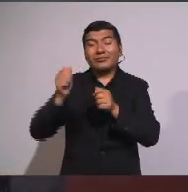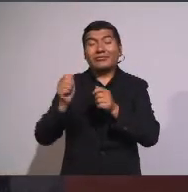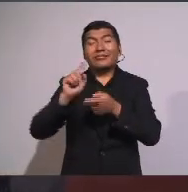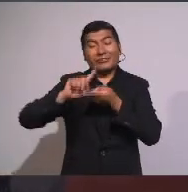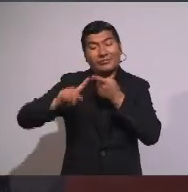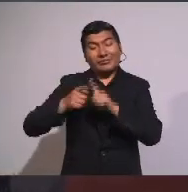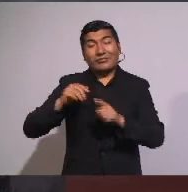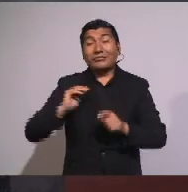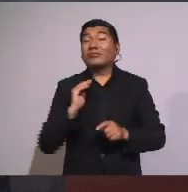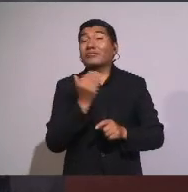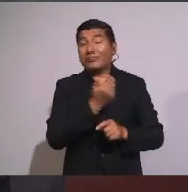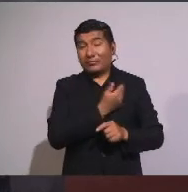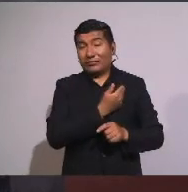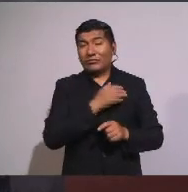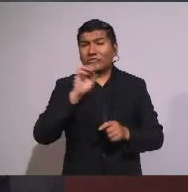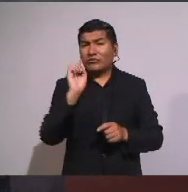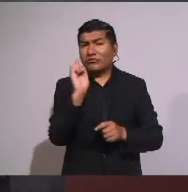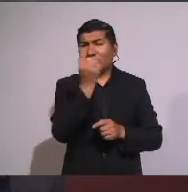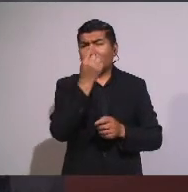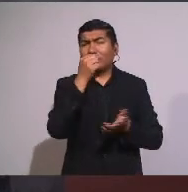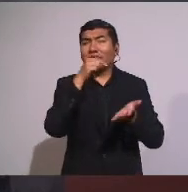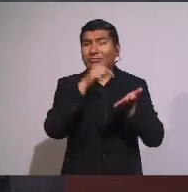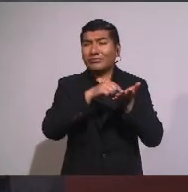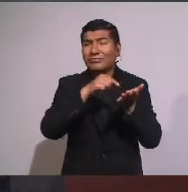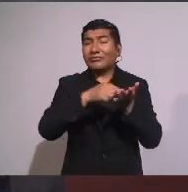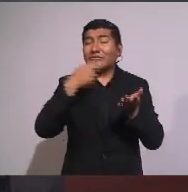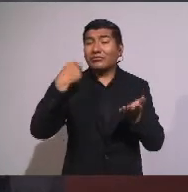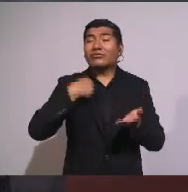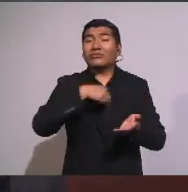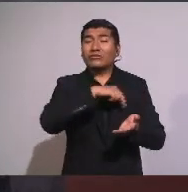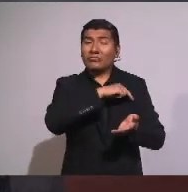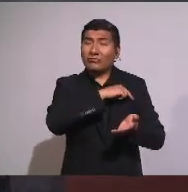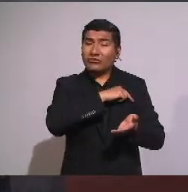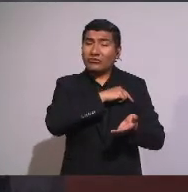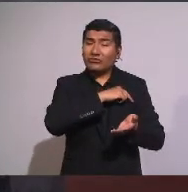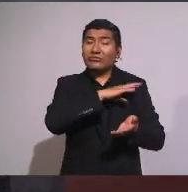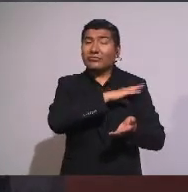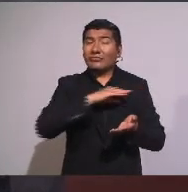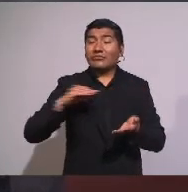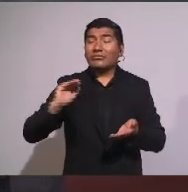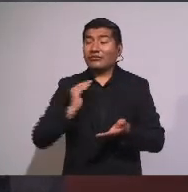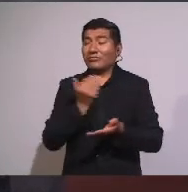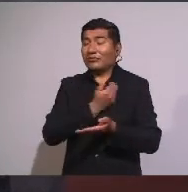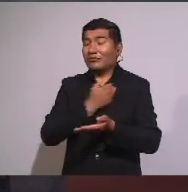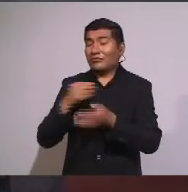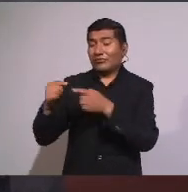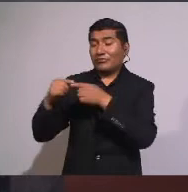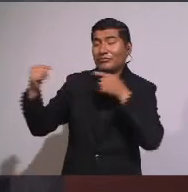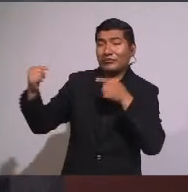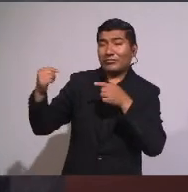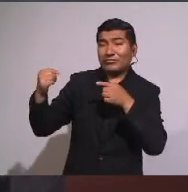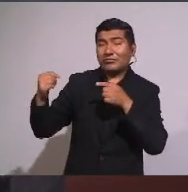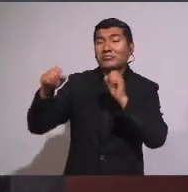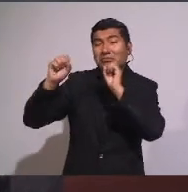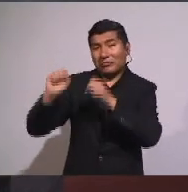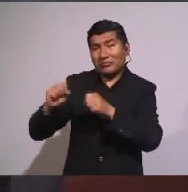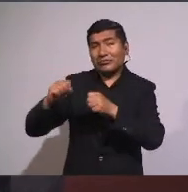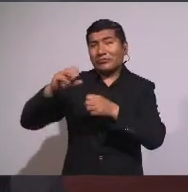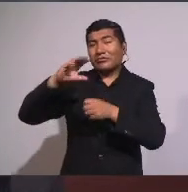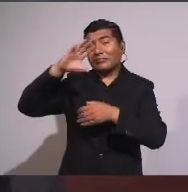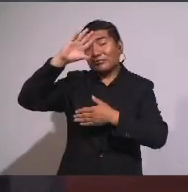Solo así Podremos ser Nosotros Y nuestros enemigos Hijos de Dios